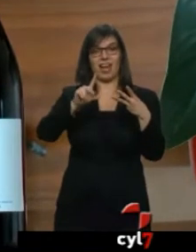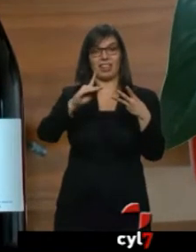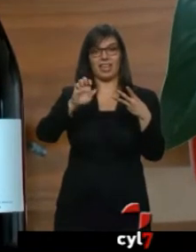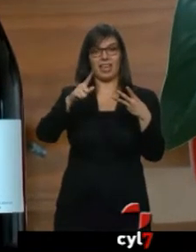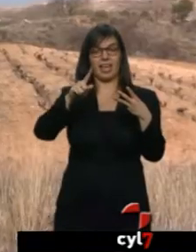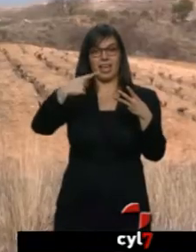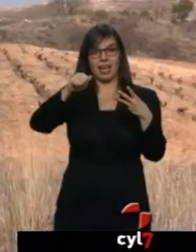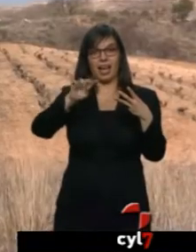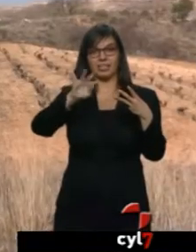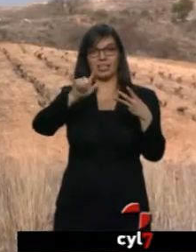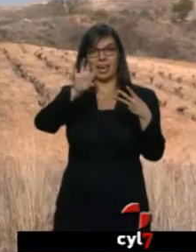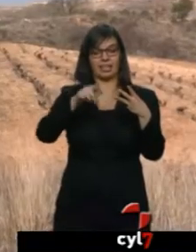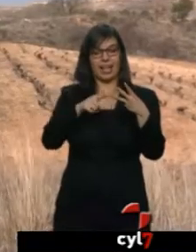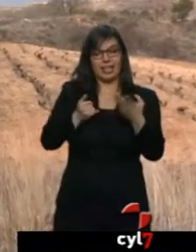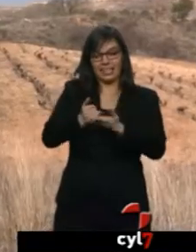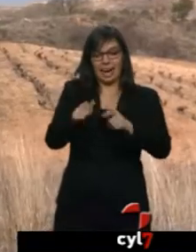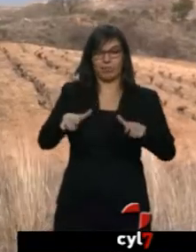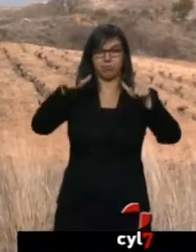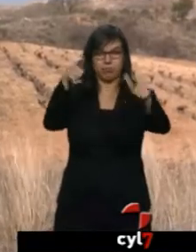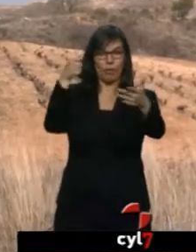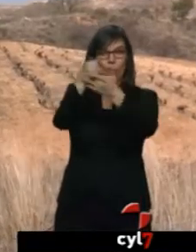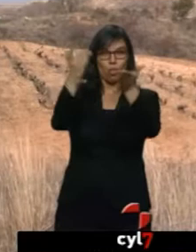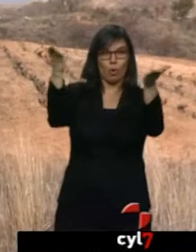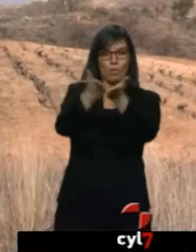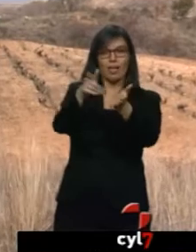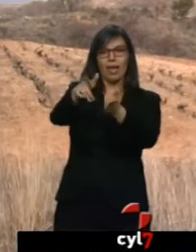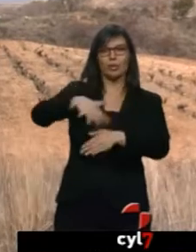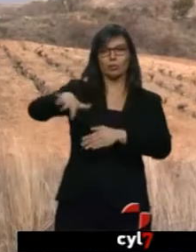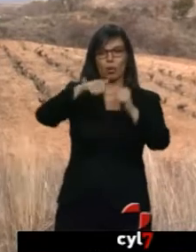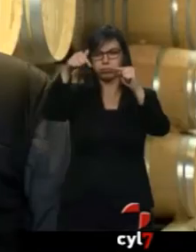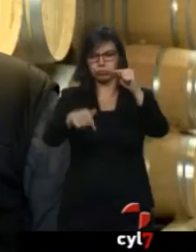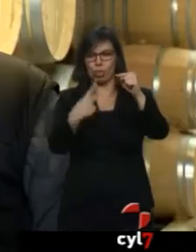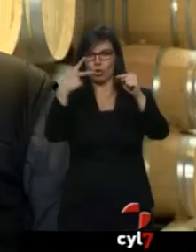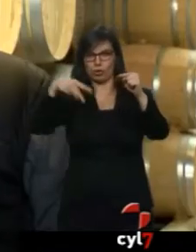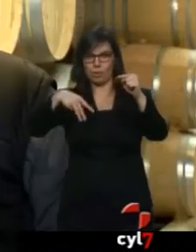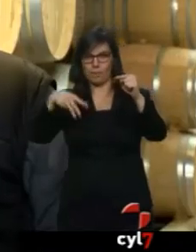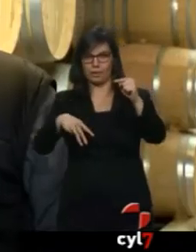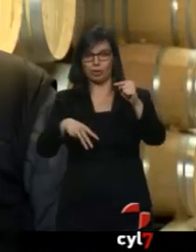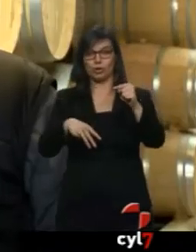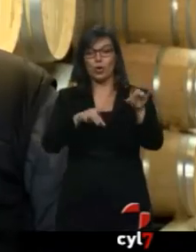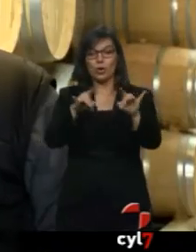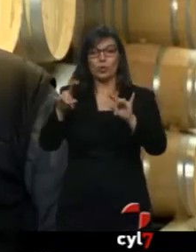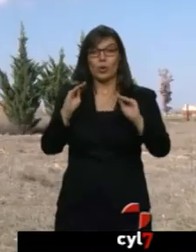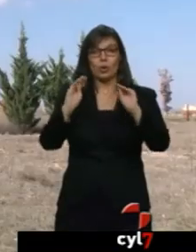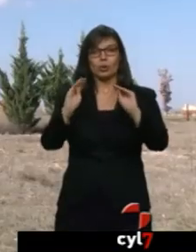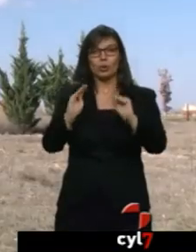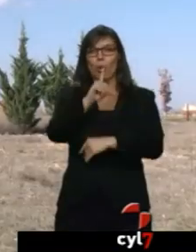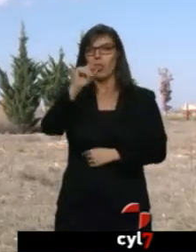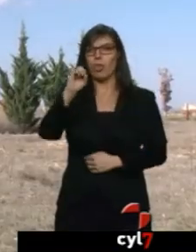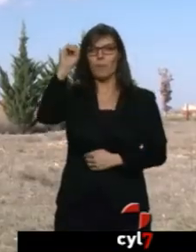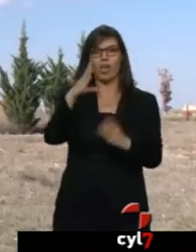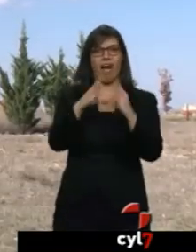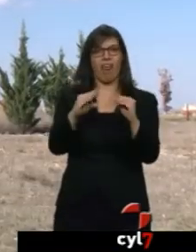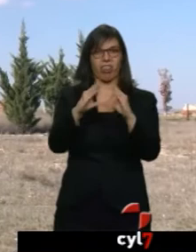que está en el fondo del valle, es un suelo profundo, casi dos metros, y un suelo 100% arcilla. Un